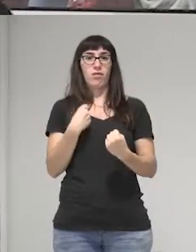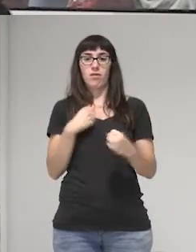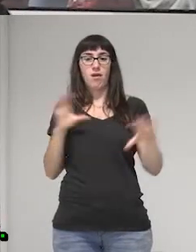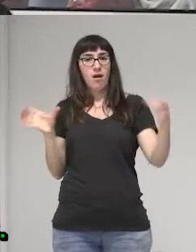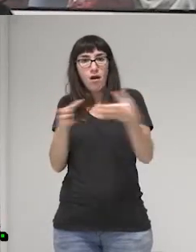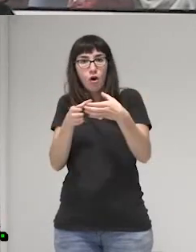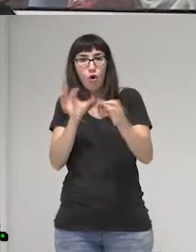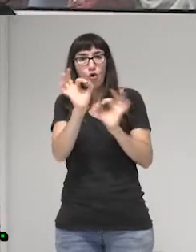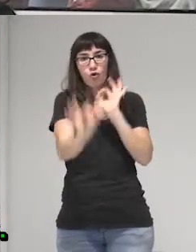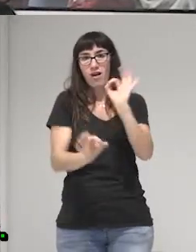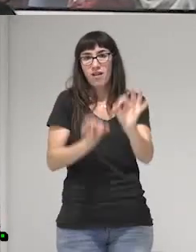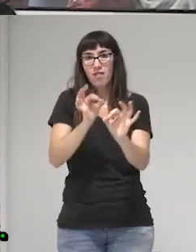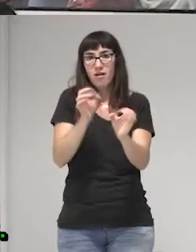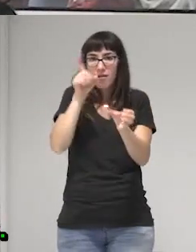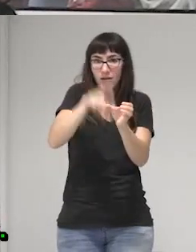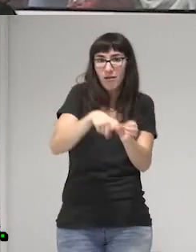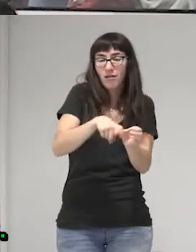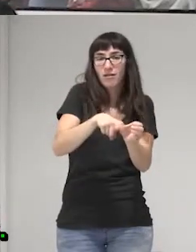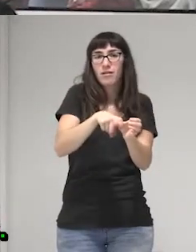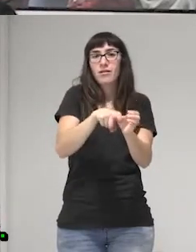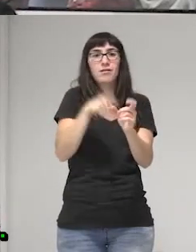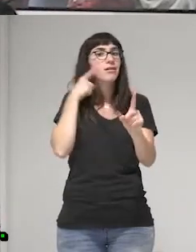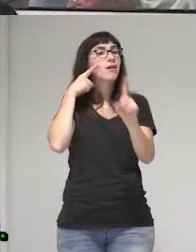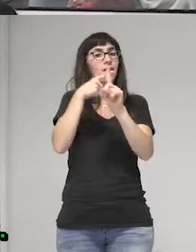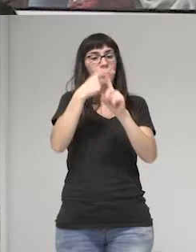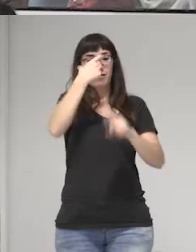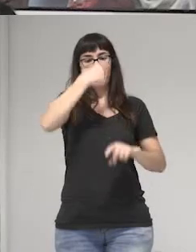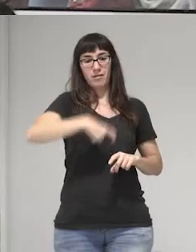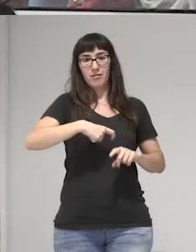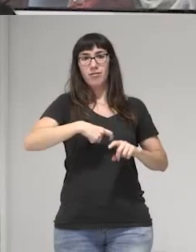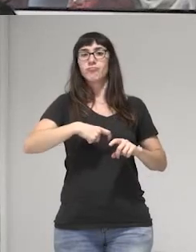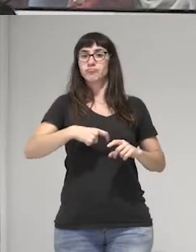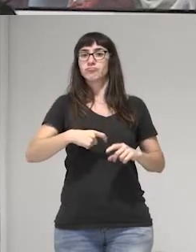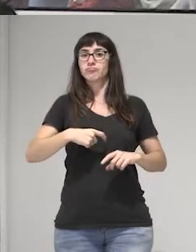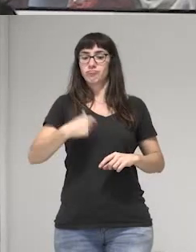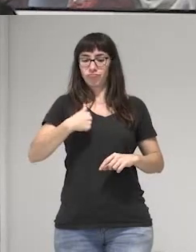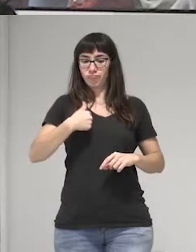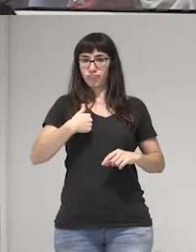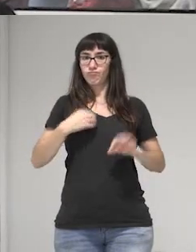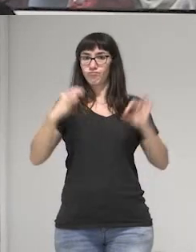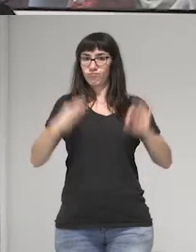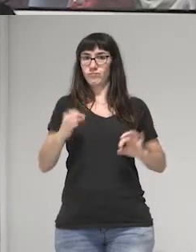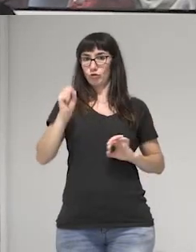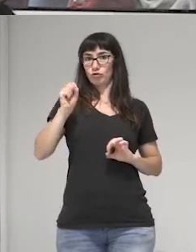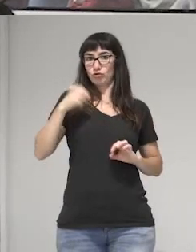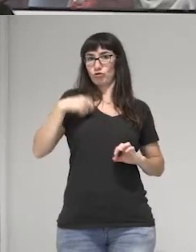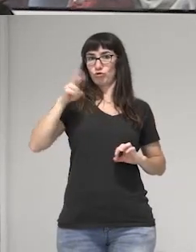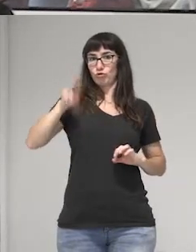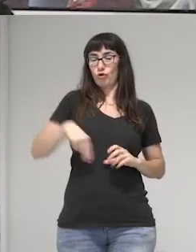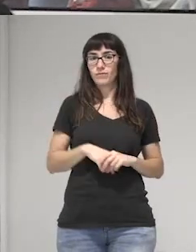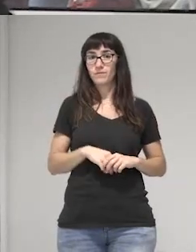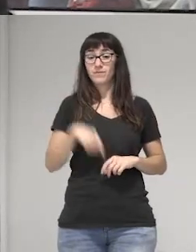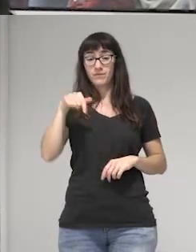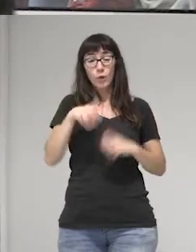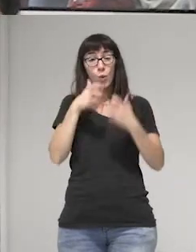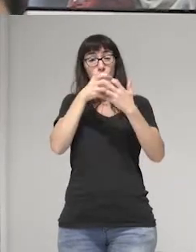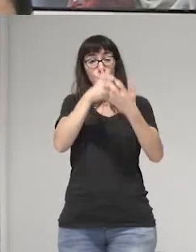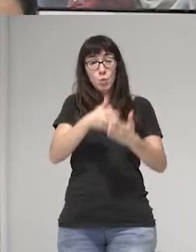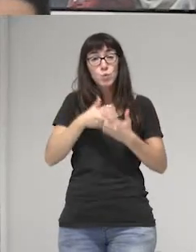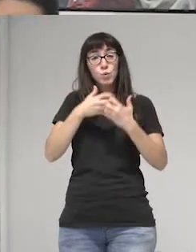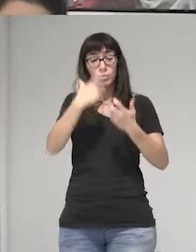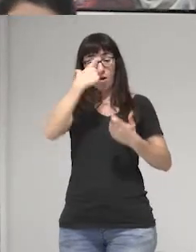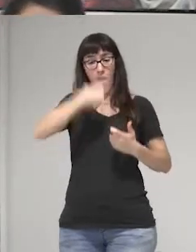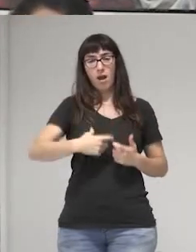Nos organizamos para ser quienes somos. Y en esta lucha por ser quienes somos, nos